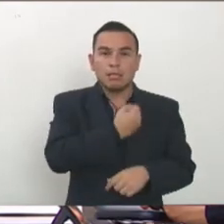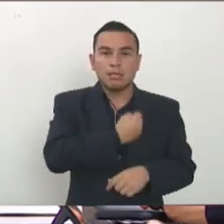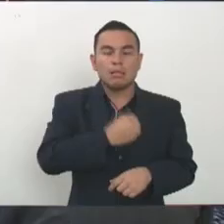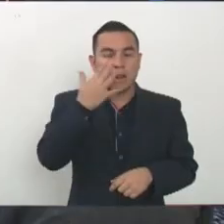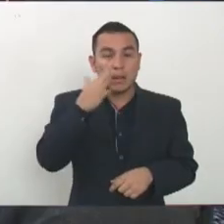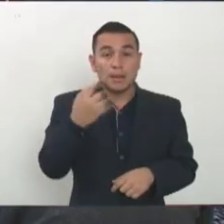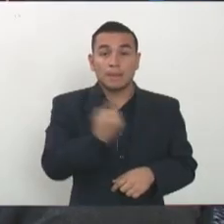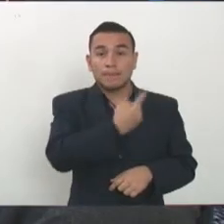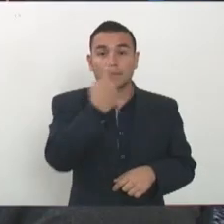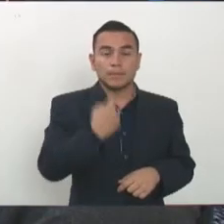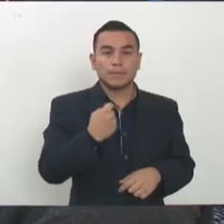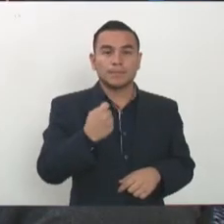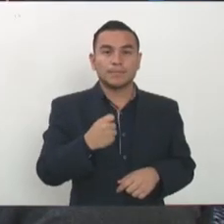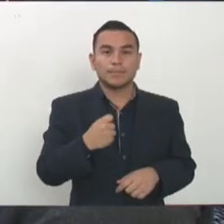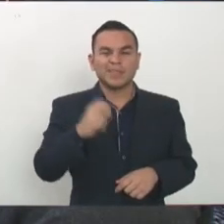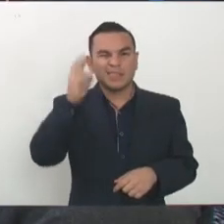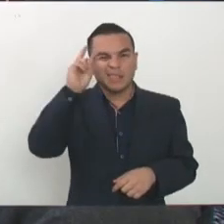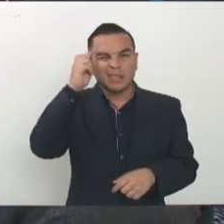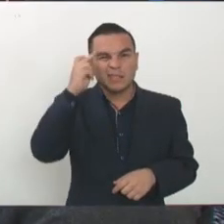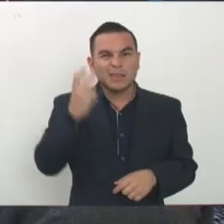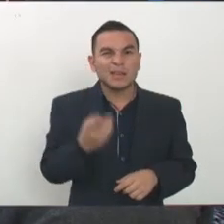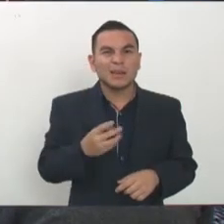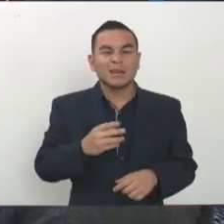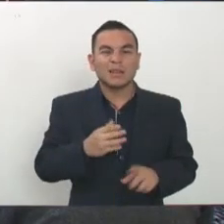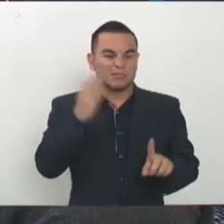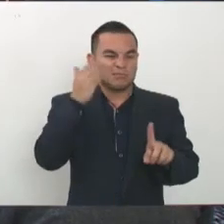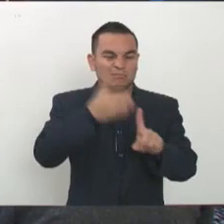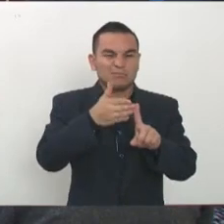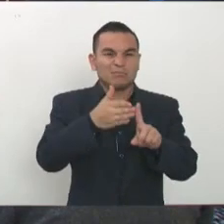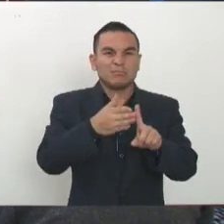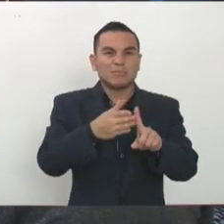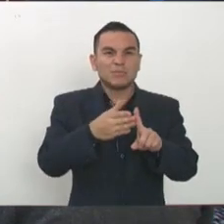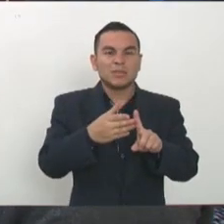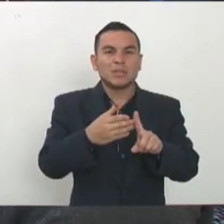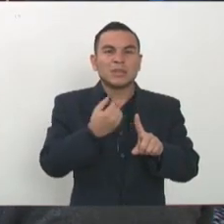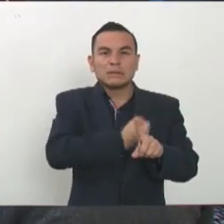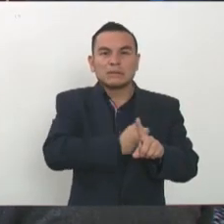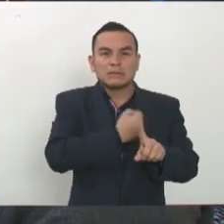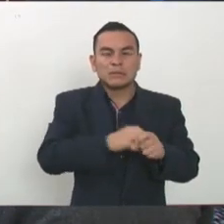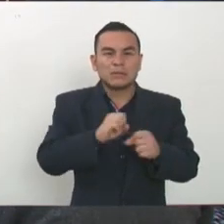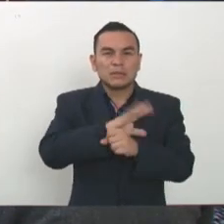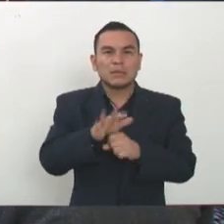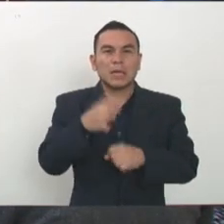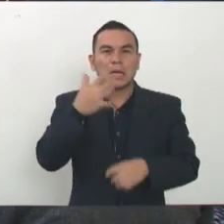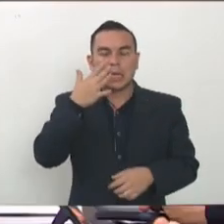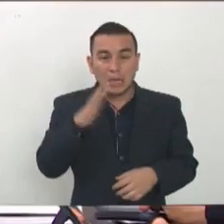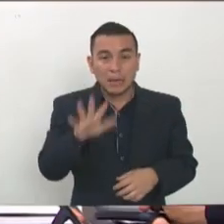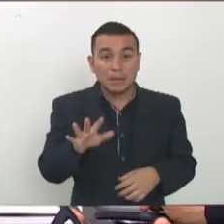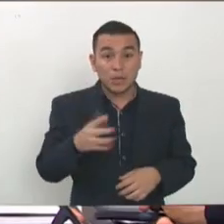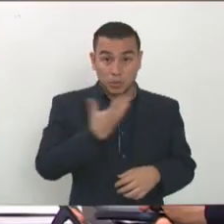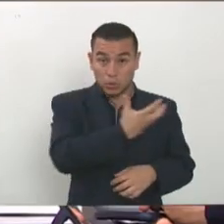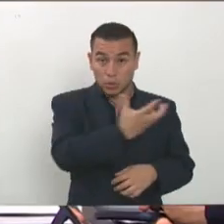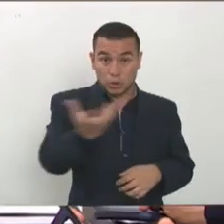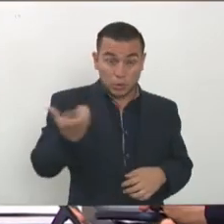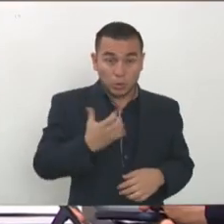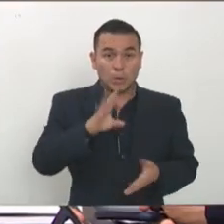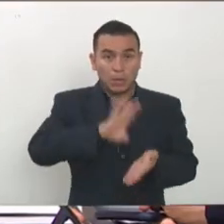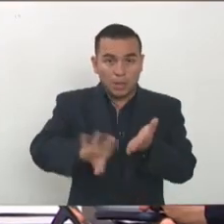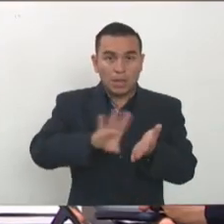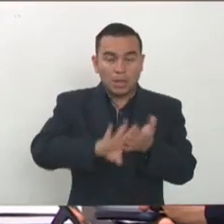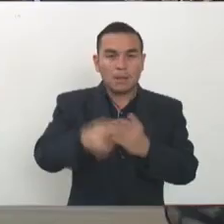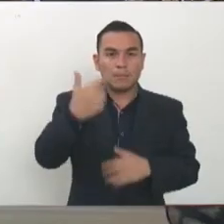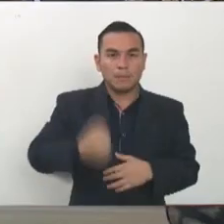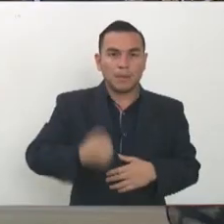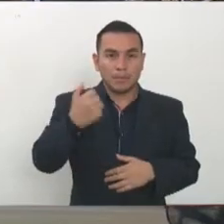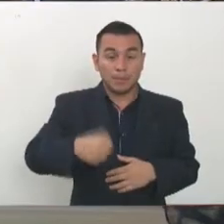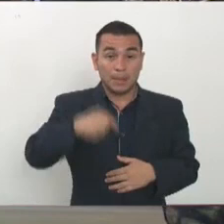preguntaba temprano qué significa afectado directamente bueno por ejemplo si todos ustedes reciben salario entonces